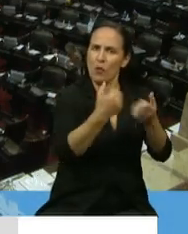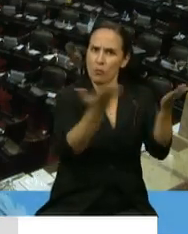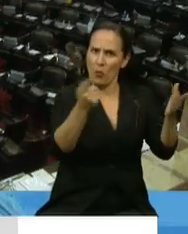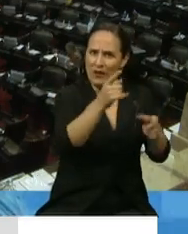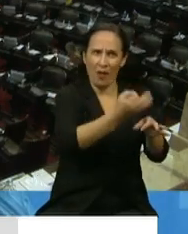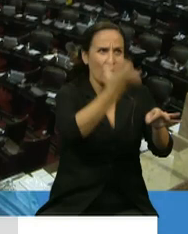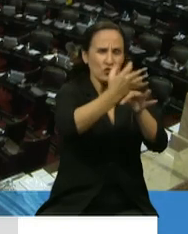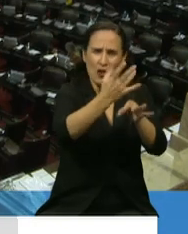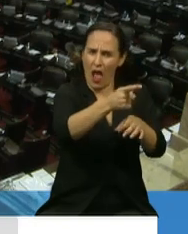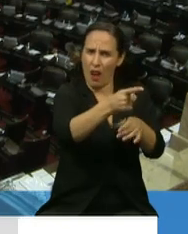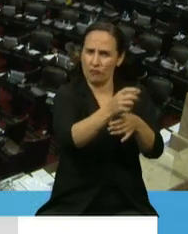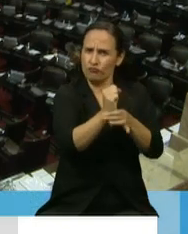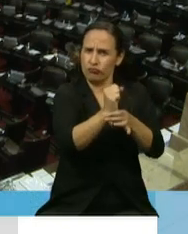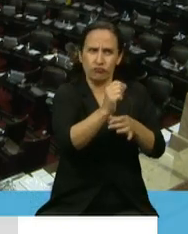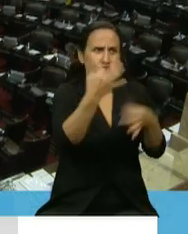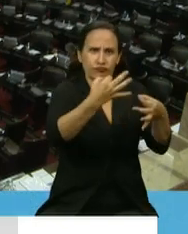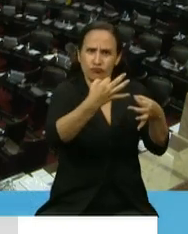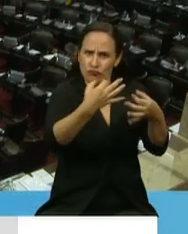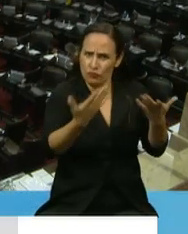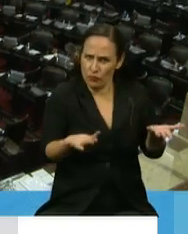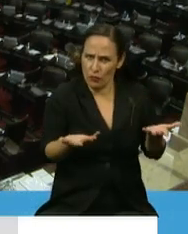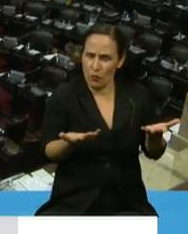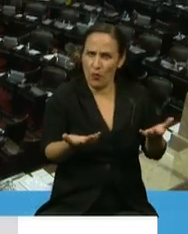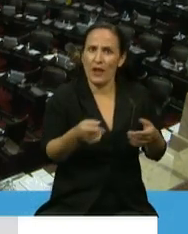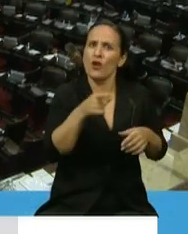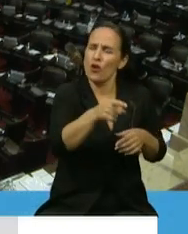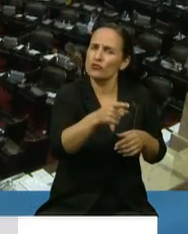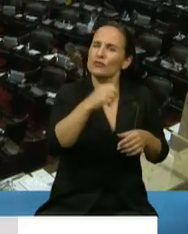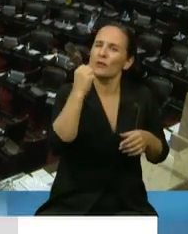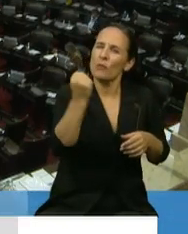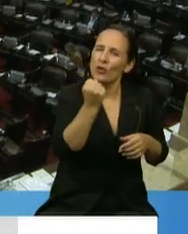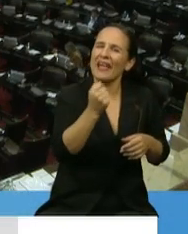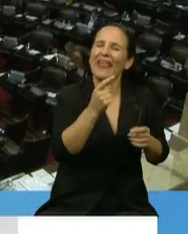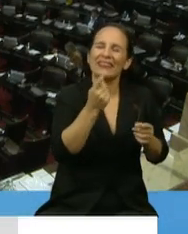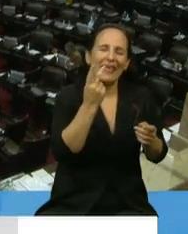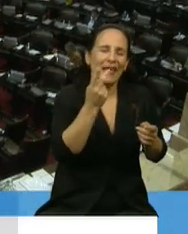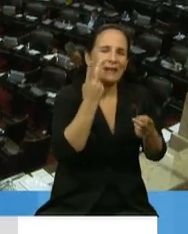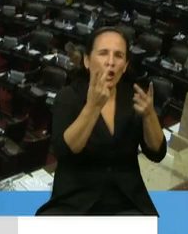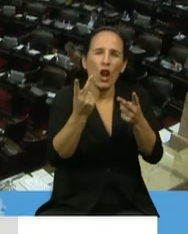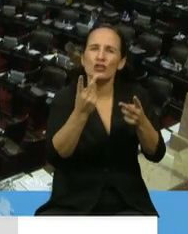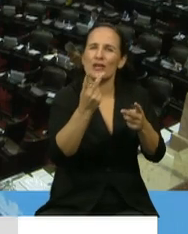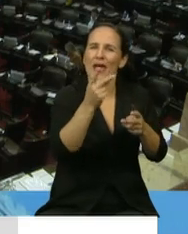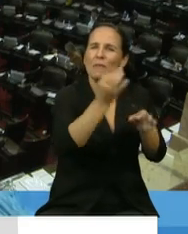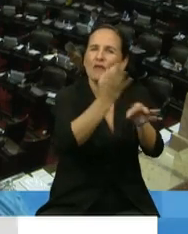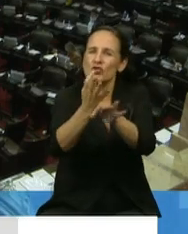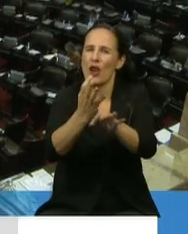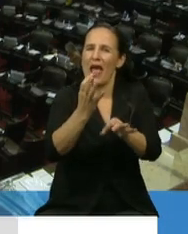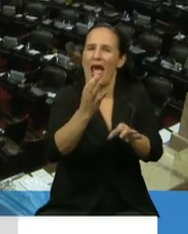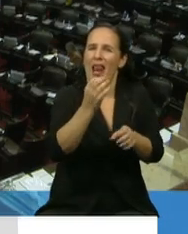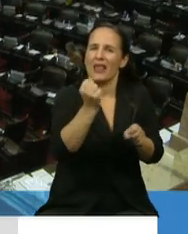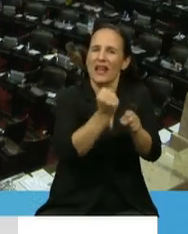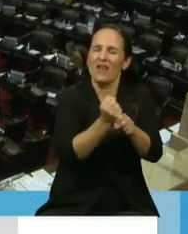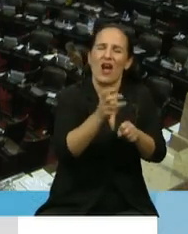proyecto no solamente es revalorizar el trabajo cotidiano de miles de profesionales, técnicos,